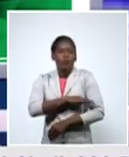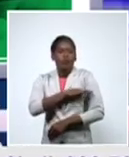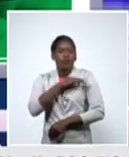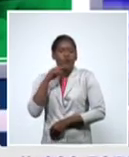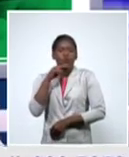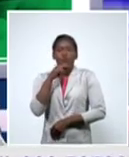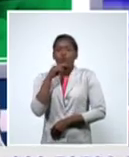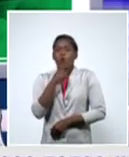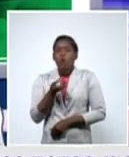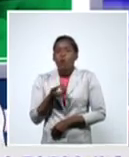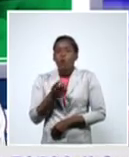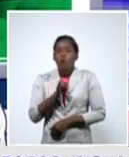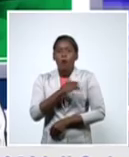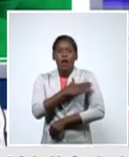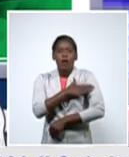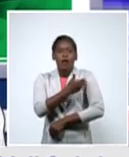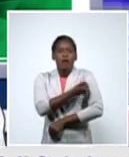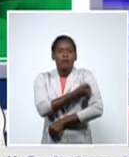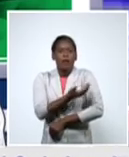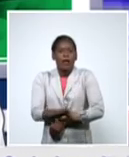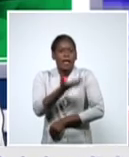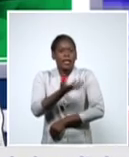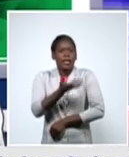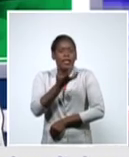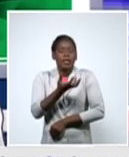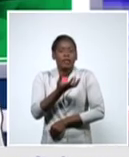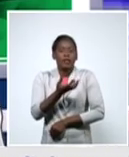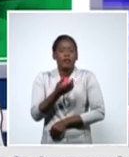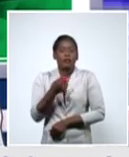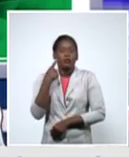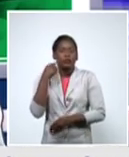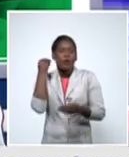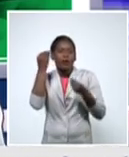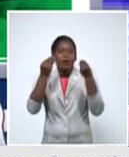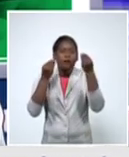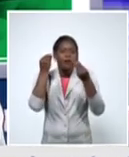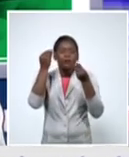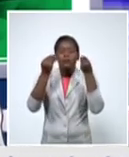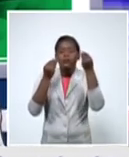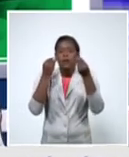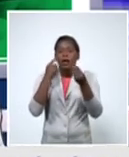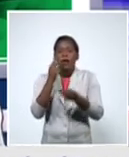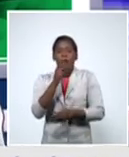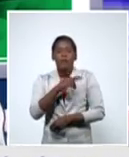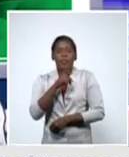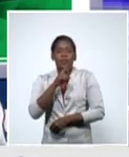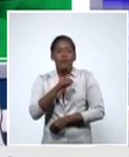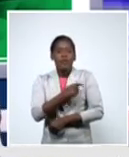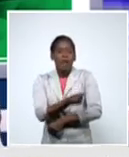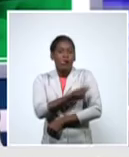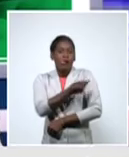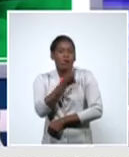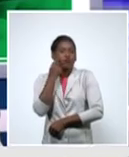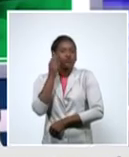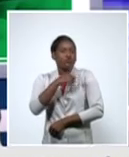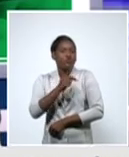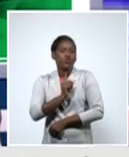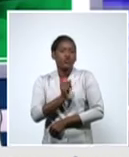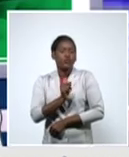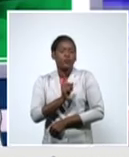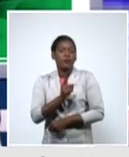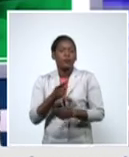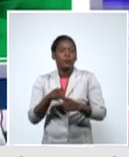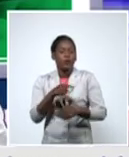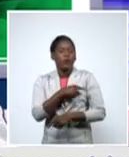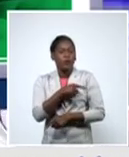evaluar la el efecto que pueda tener la vacuna efectos que se esperan pero bueno